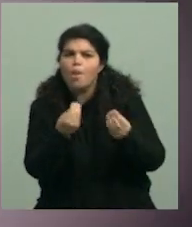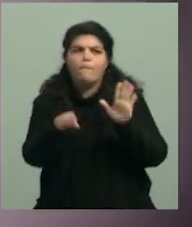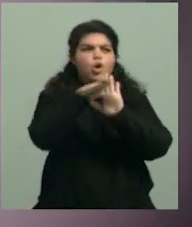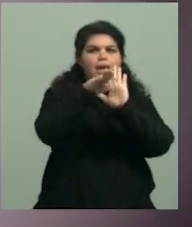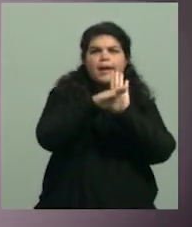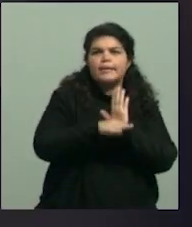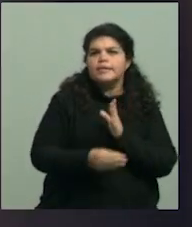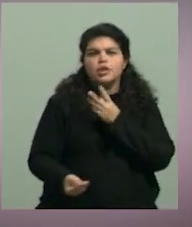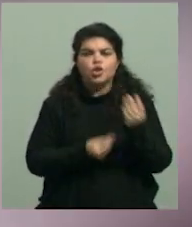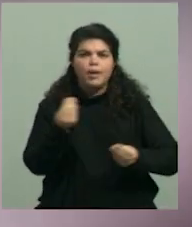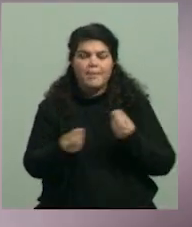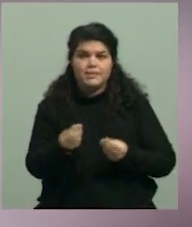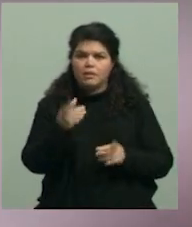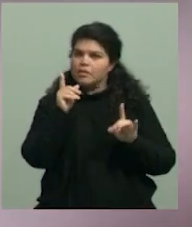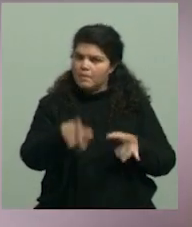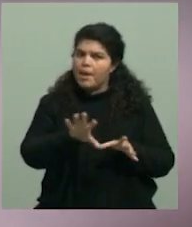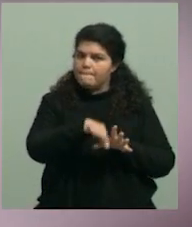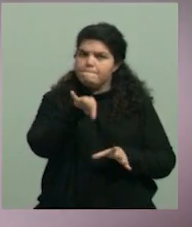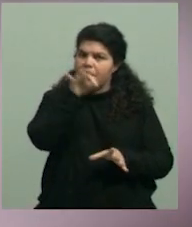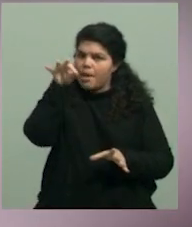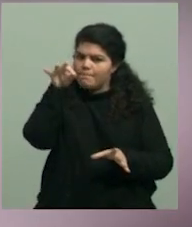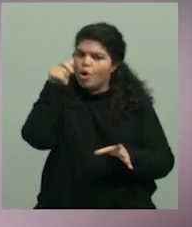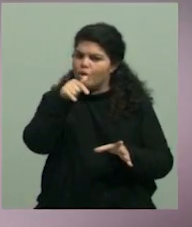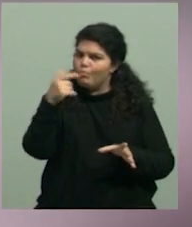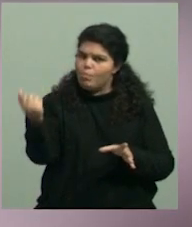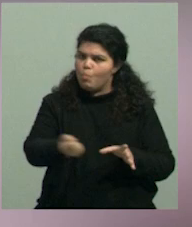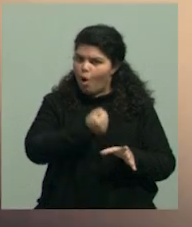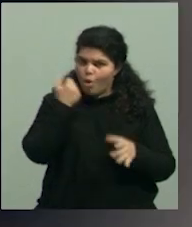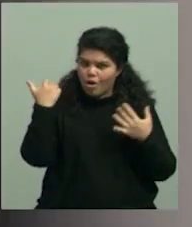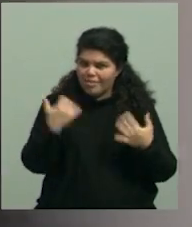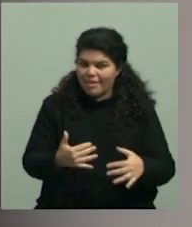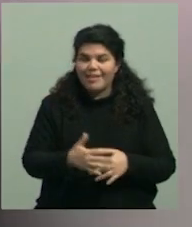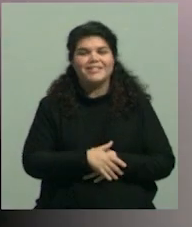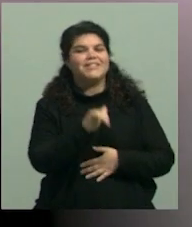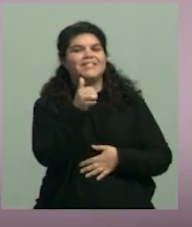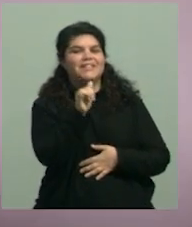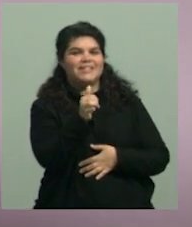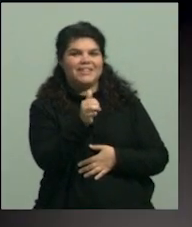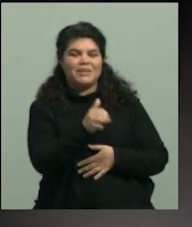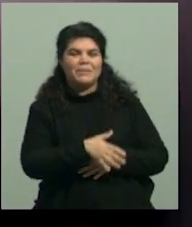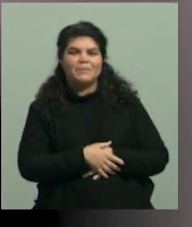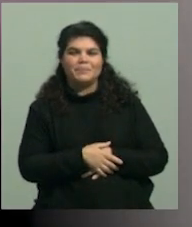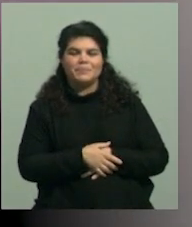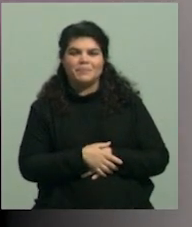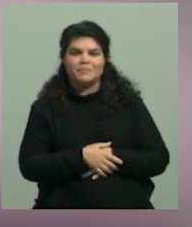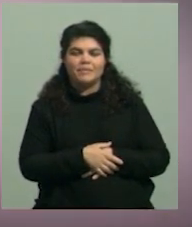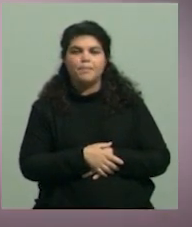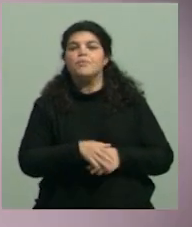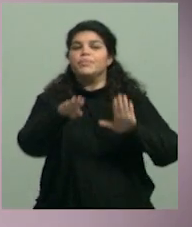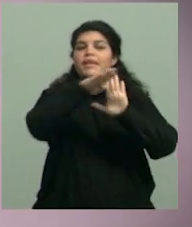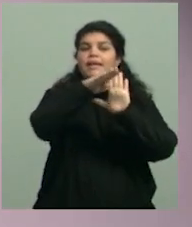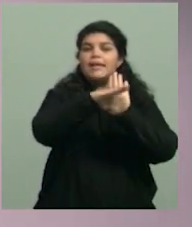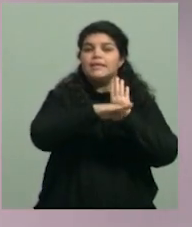Repasemos también, va a haber premios, ¿no? Que son bastante también importantes. Así es. Bueno, los requisitos de